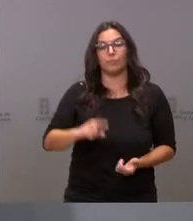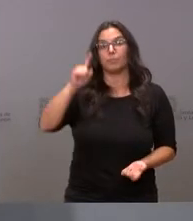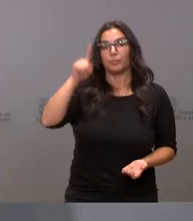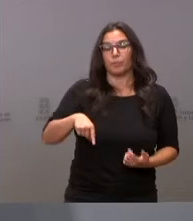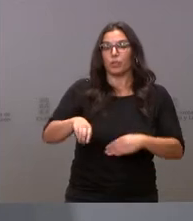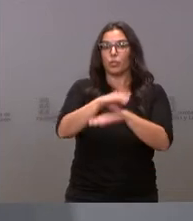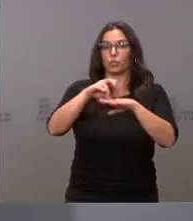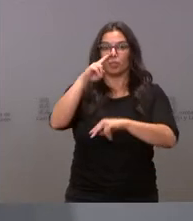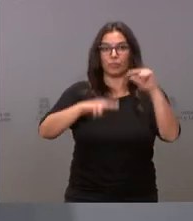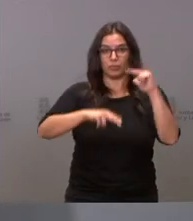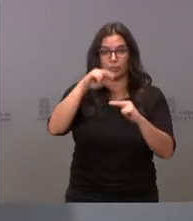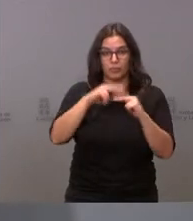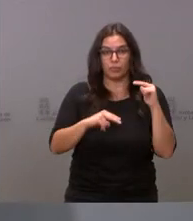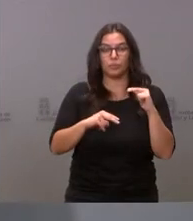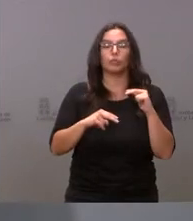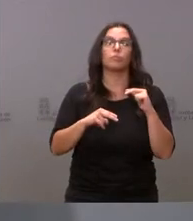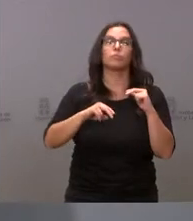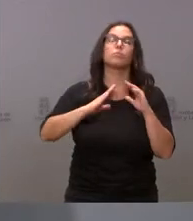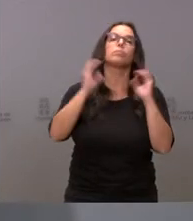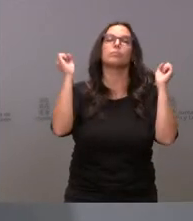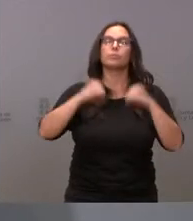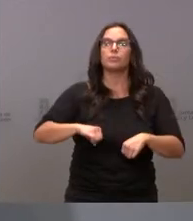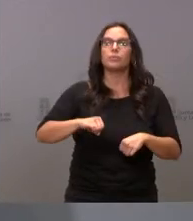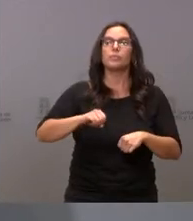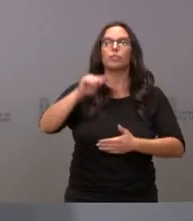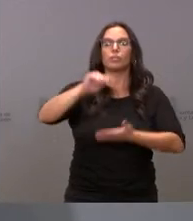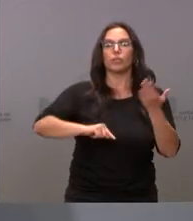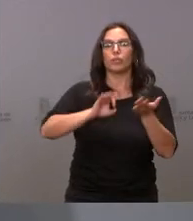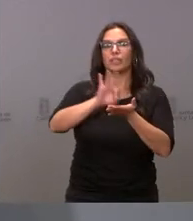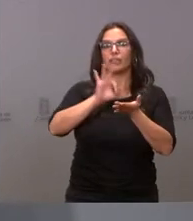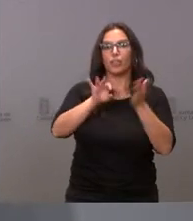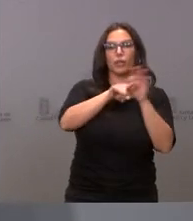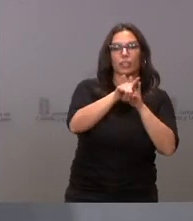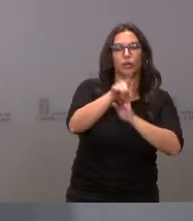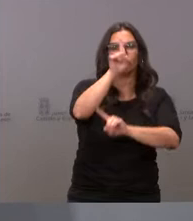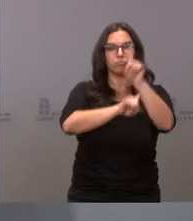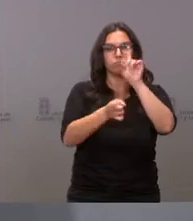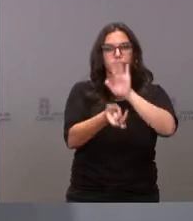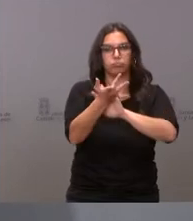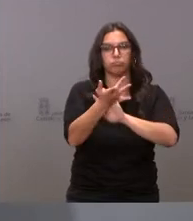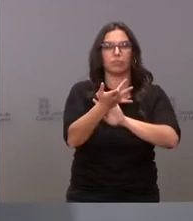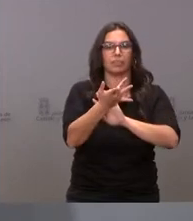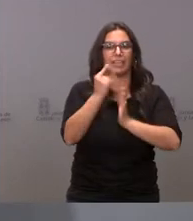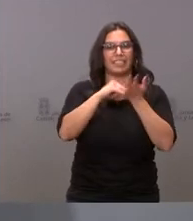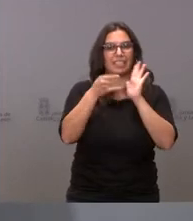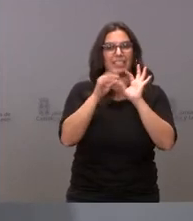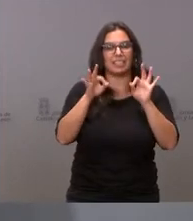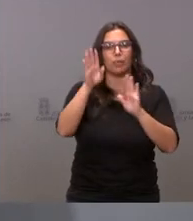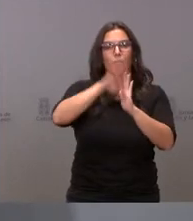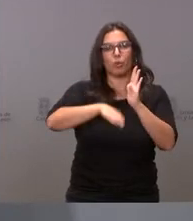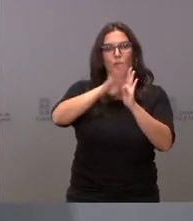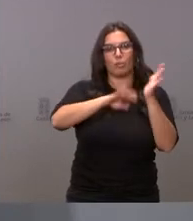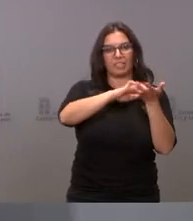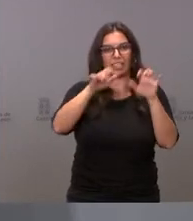la Consejería de Fomento aprueba la contratación del servicio de gestión de incidencias y soporte técnico del programa Castilla y León